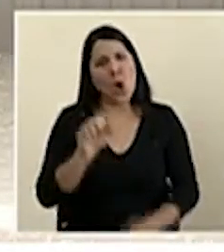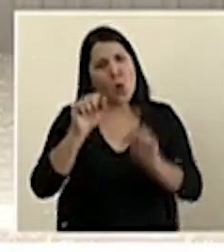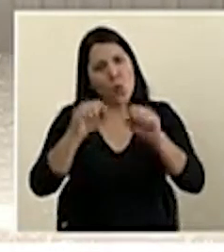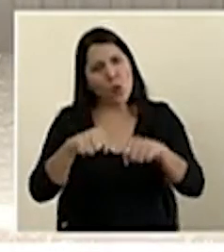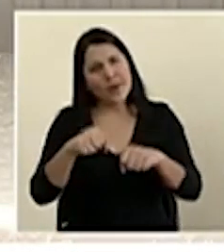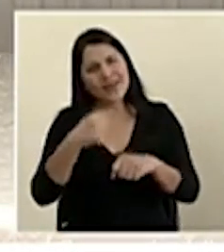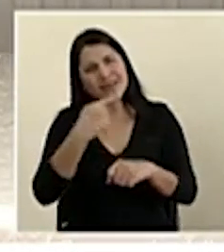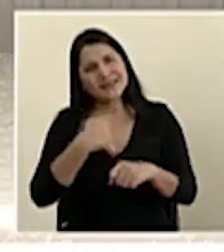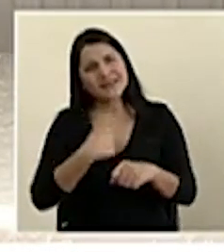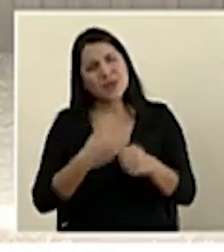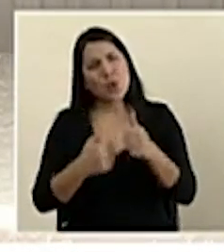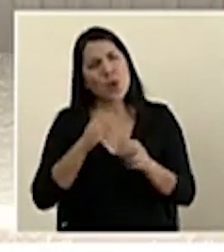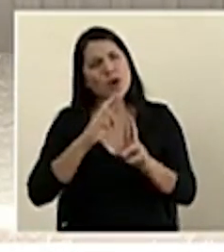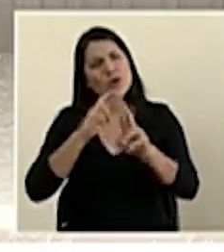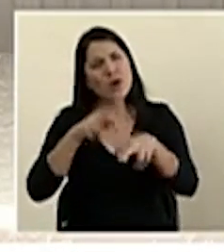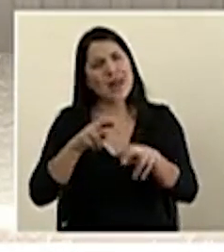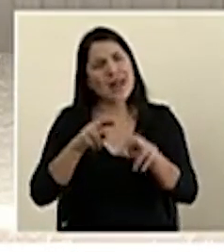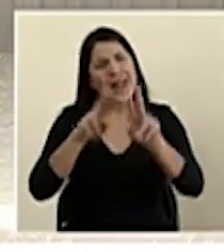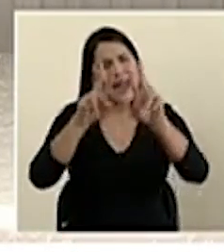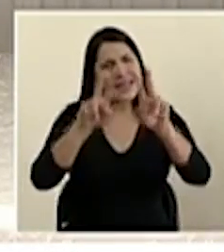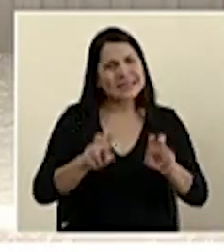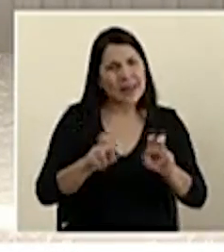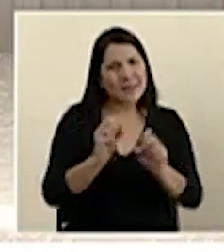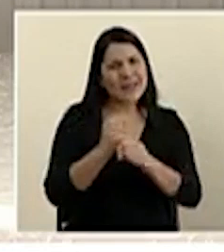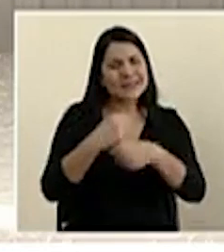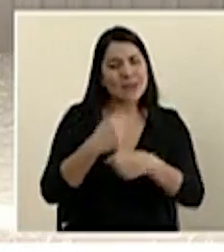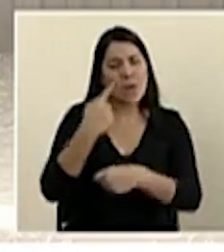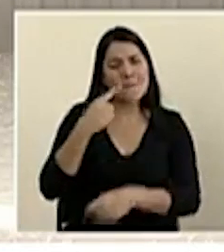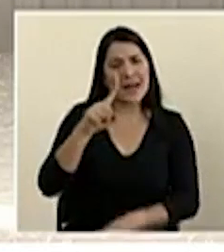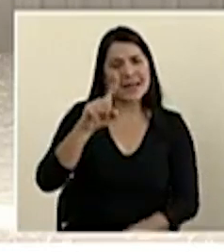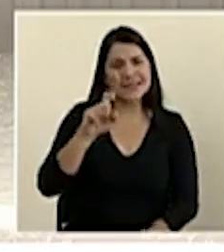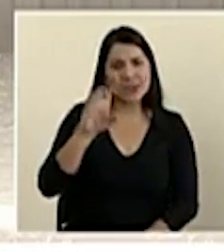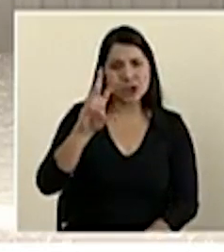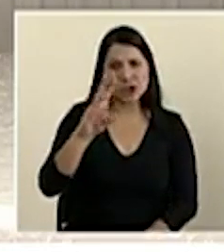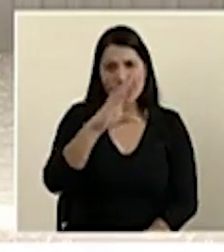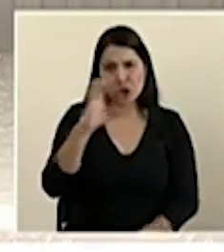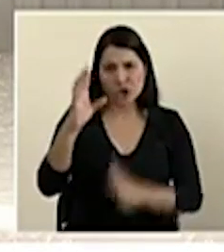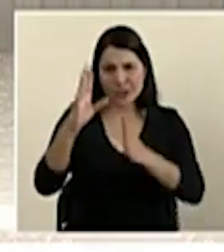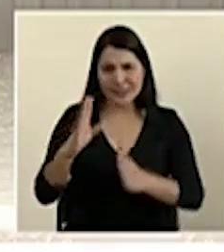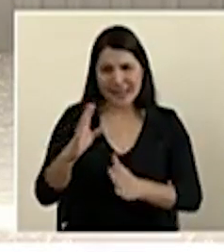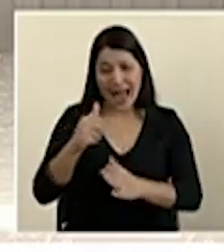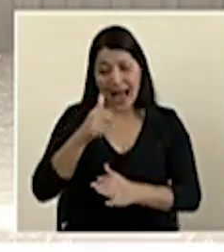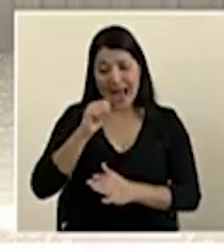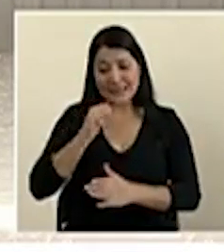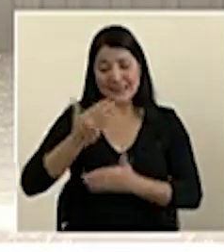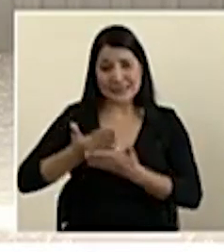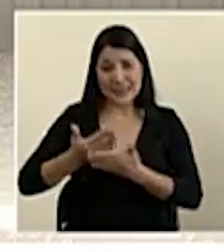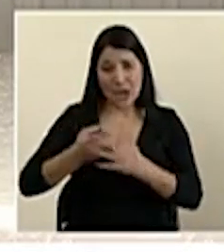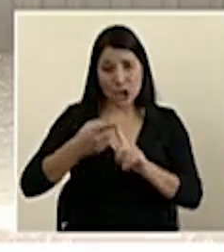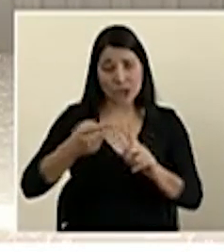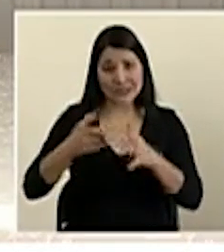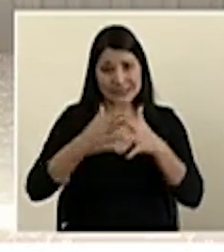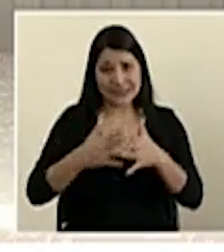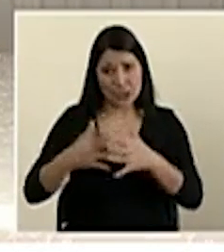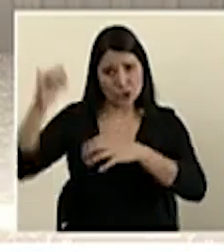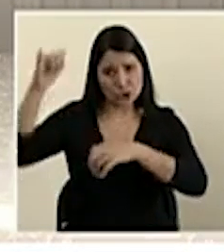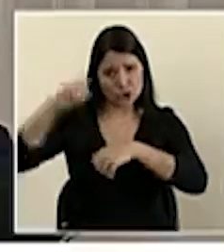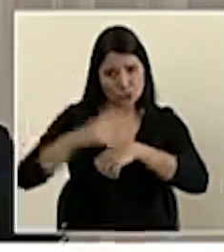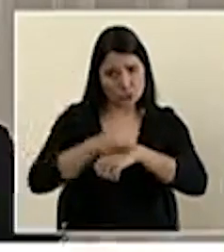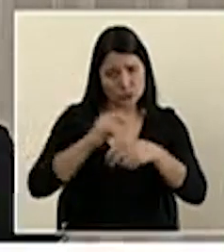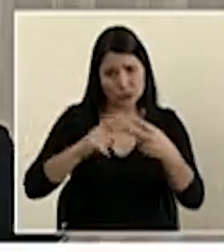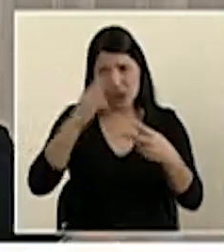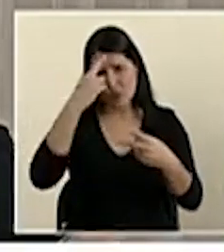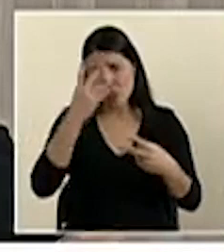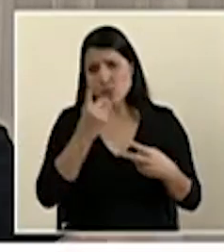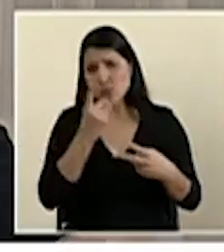cuál fue el resultado de las pruebas hechas a las 106 costarricenses que llegaron ayer al país desde Estados Unidos y República Dominicana? Sí, tuvimos